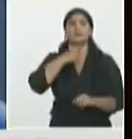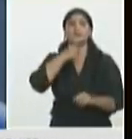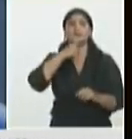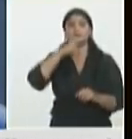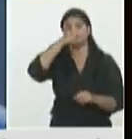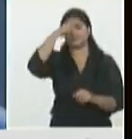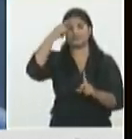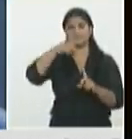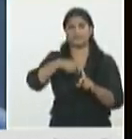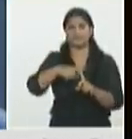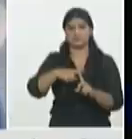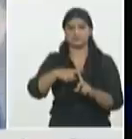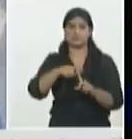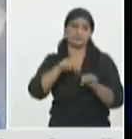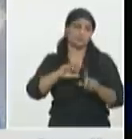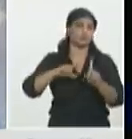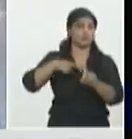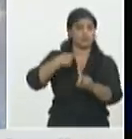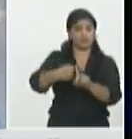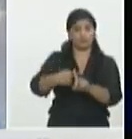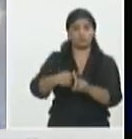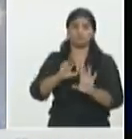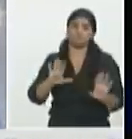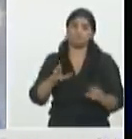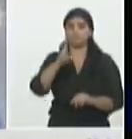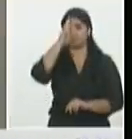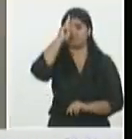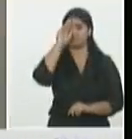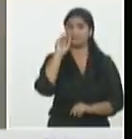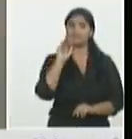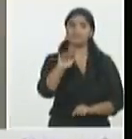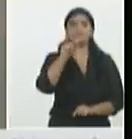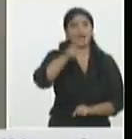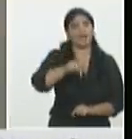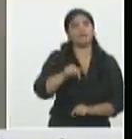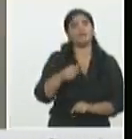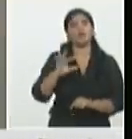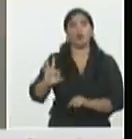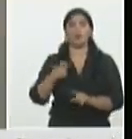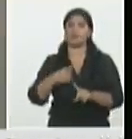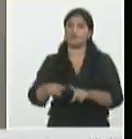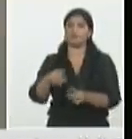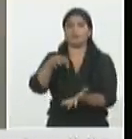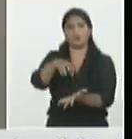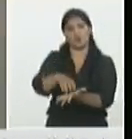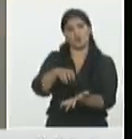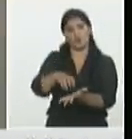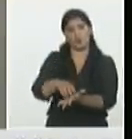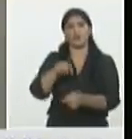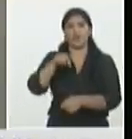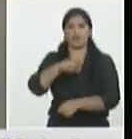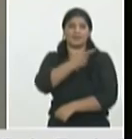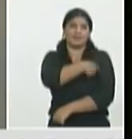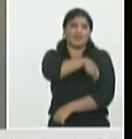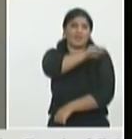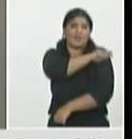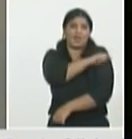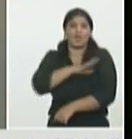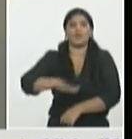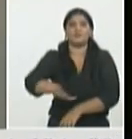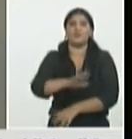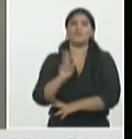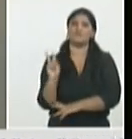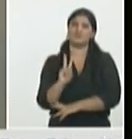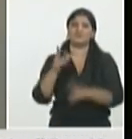para otro CDI o se ingresan acá a nuestro servicio y la aceptación por parte del pueblo venezolano es maravillosa tenemos ellos